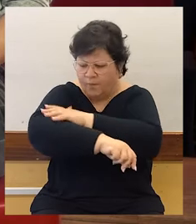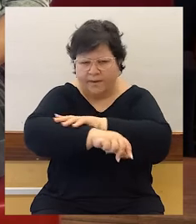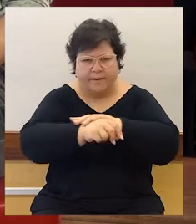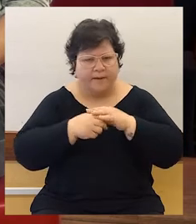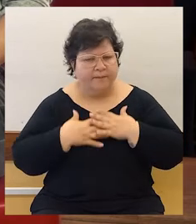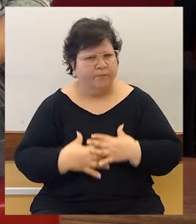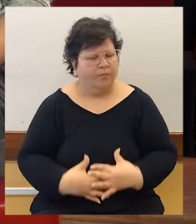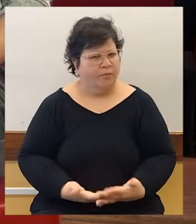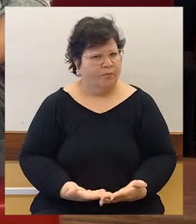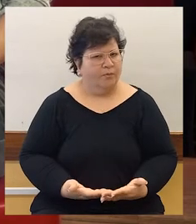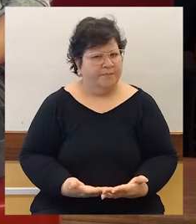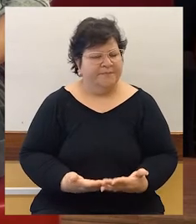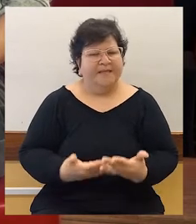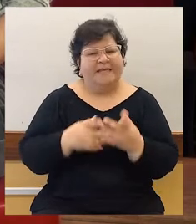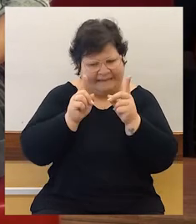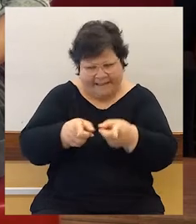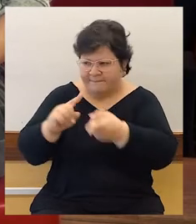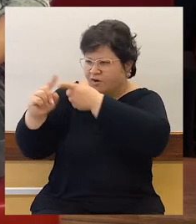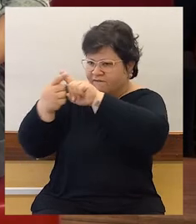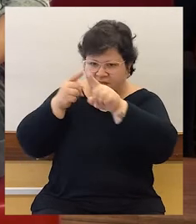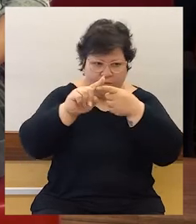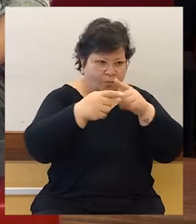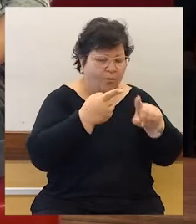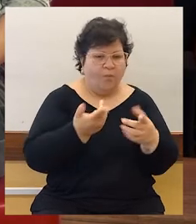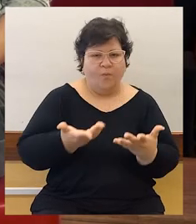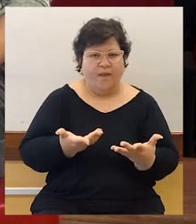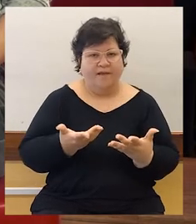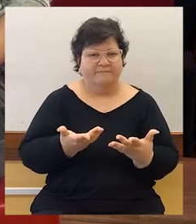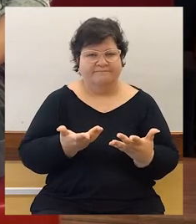Sí, también nos pone en relación, nos vincula con otros, ¿no?